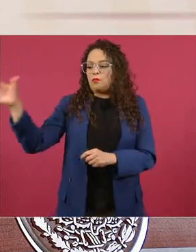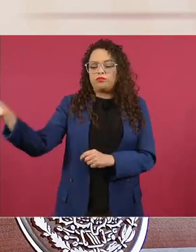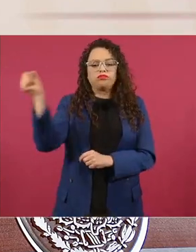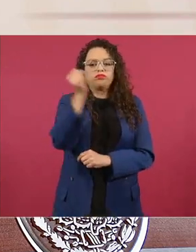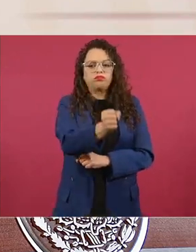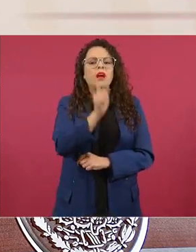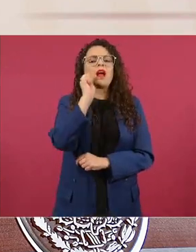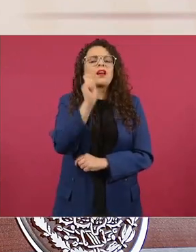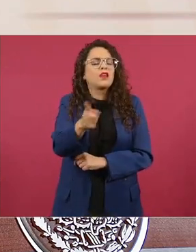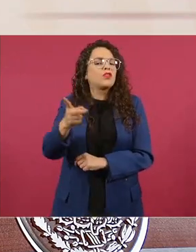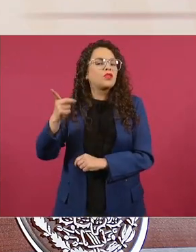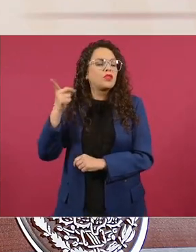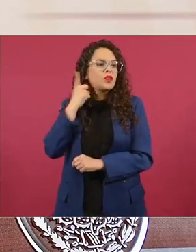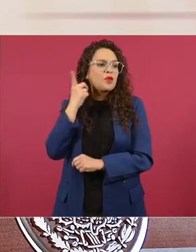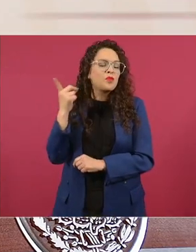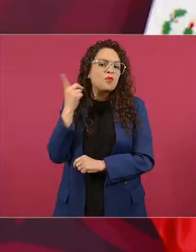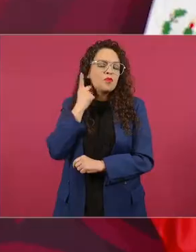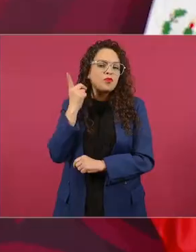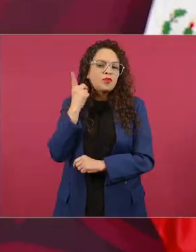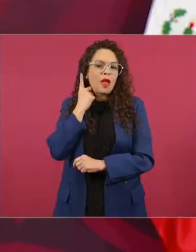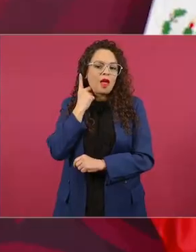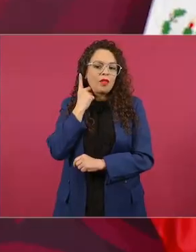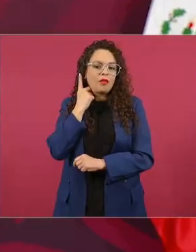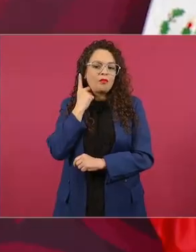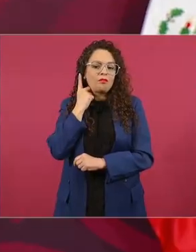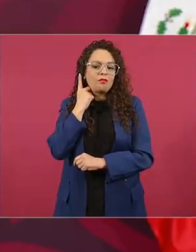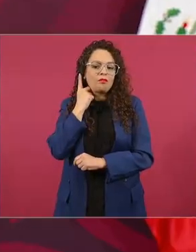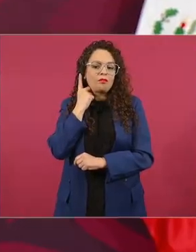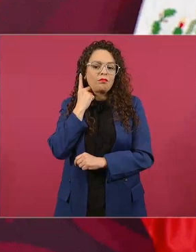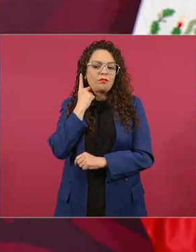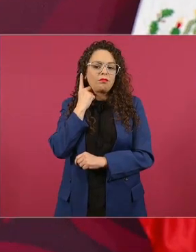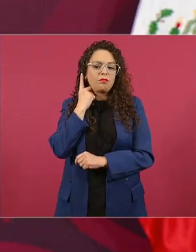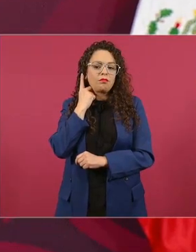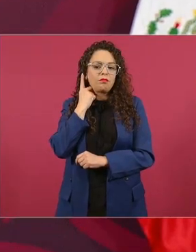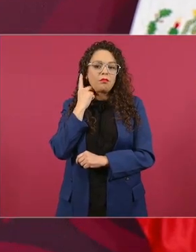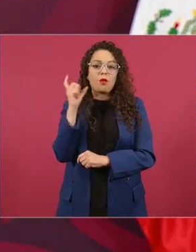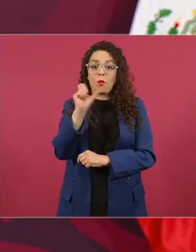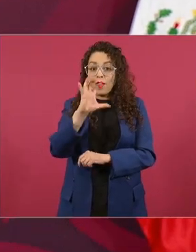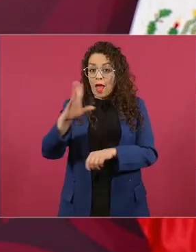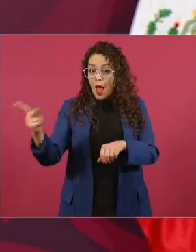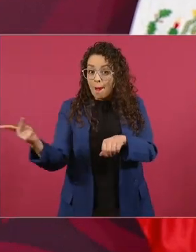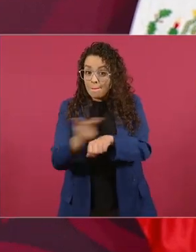ya después de que había pasado la elección